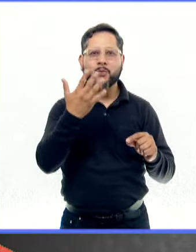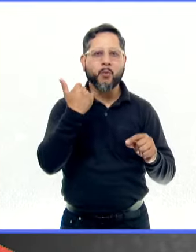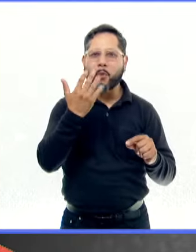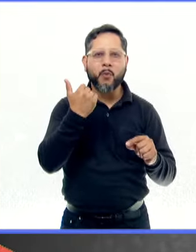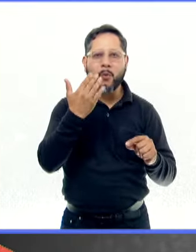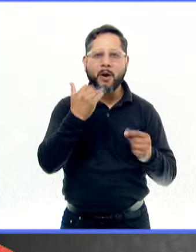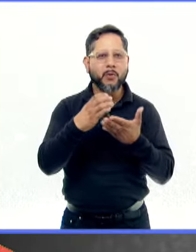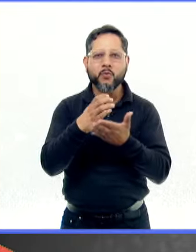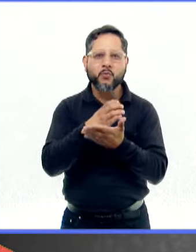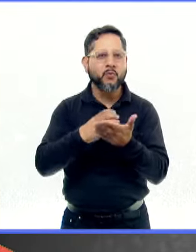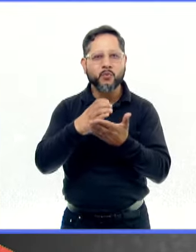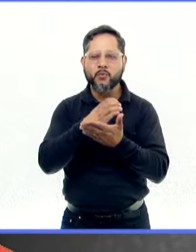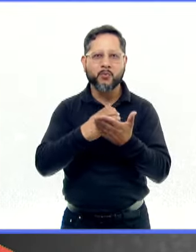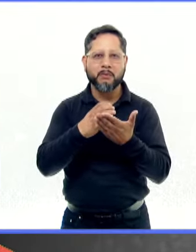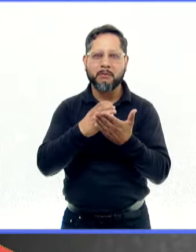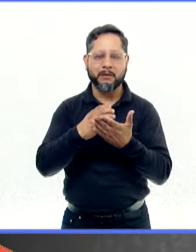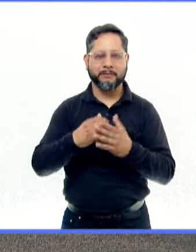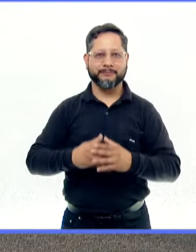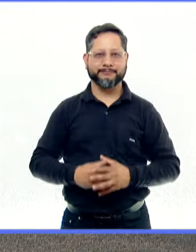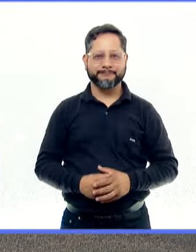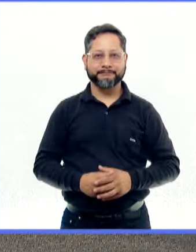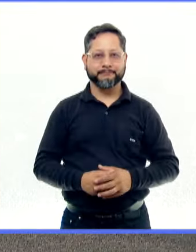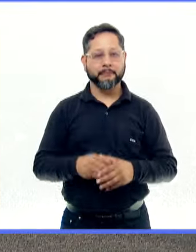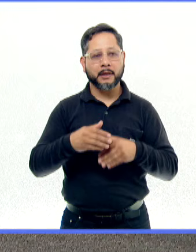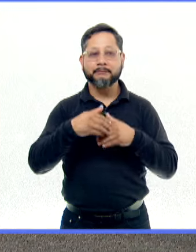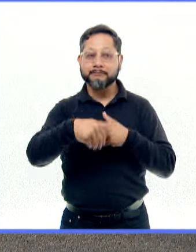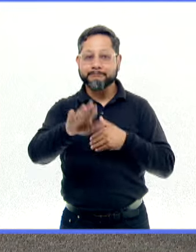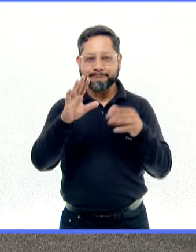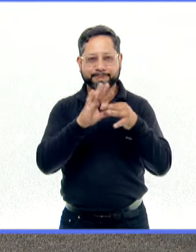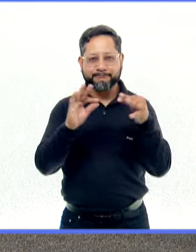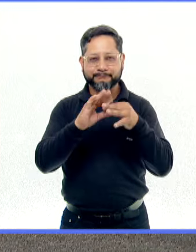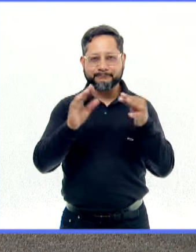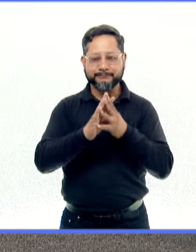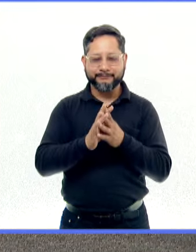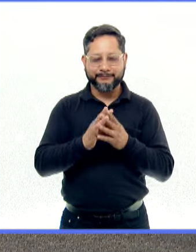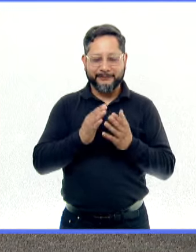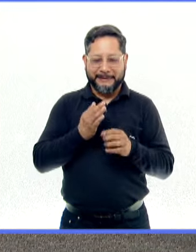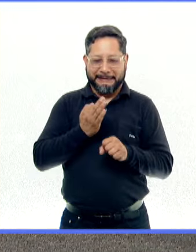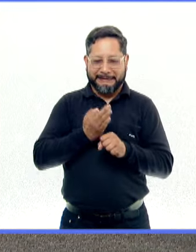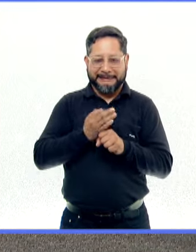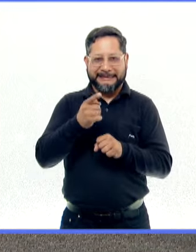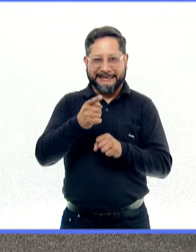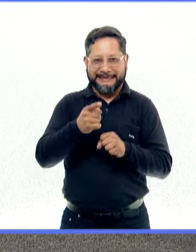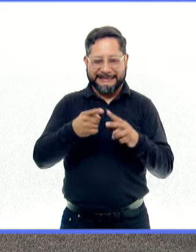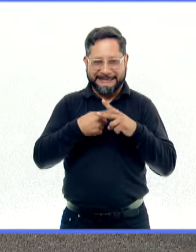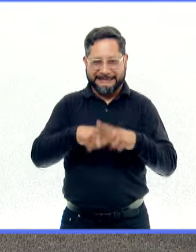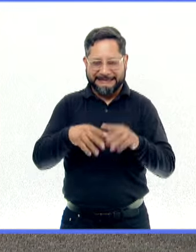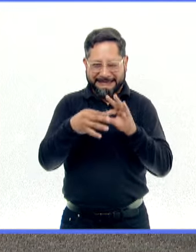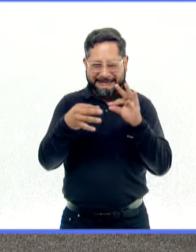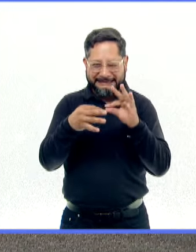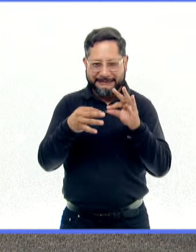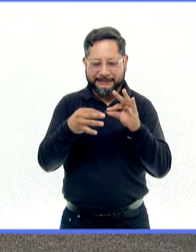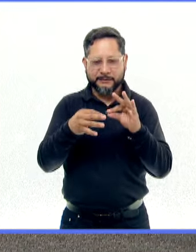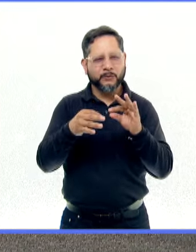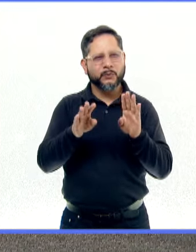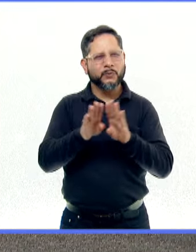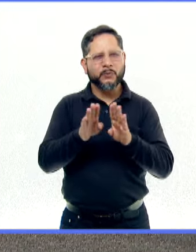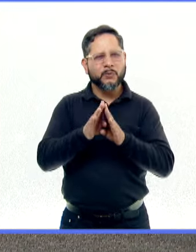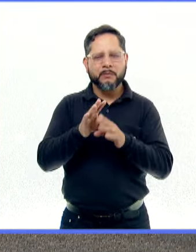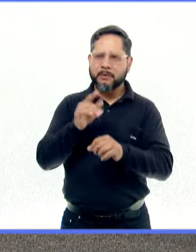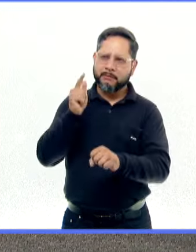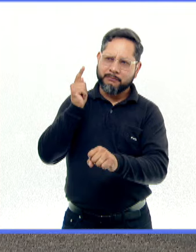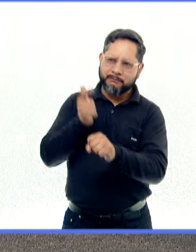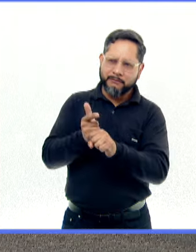particular. Hablaremos más adelante de eso. Primero, comencemos por el principio. ¿Cómo se manifiesta,